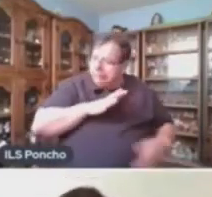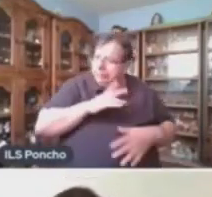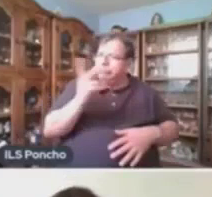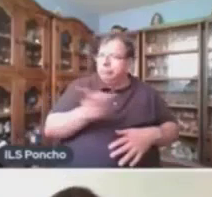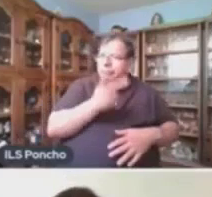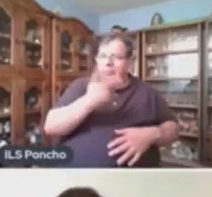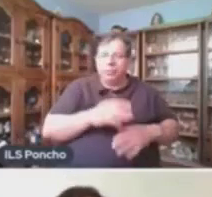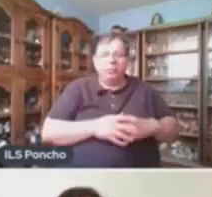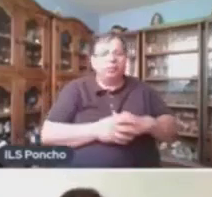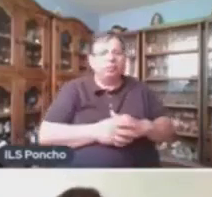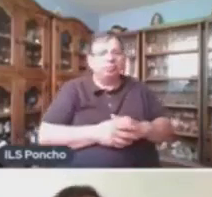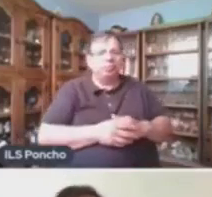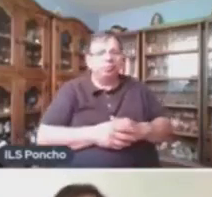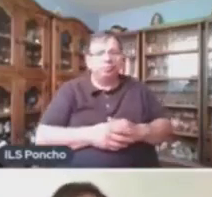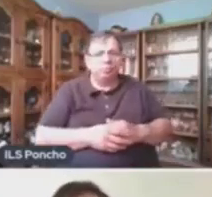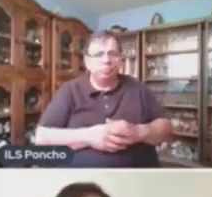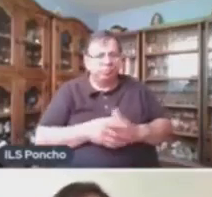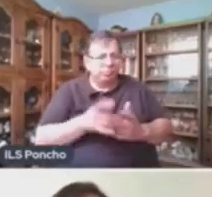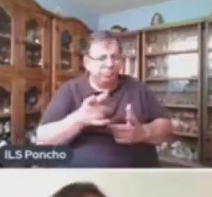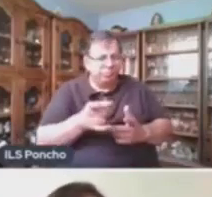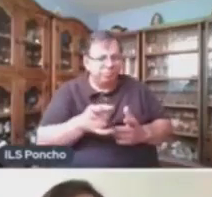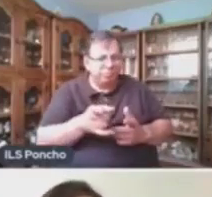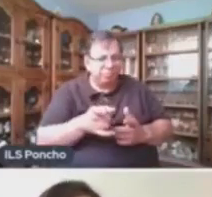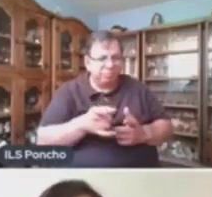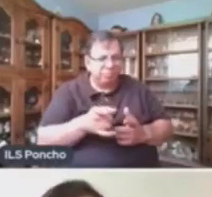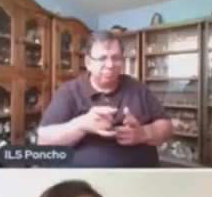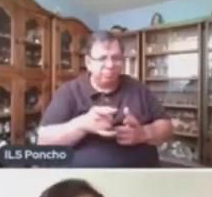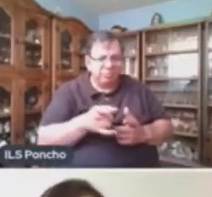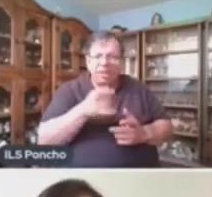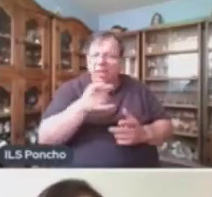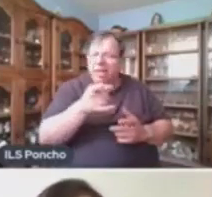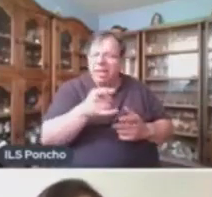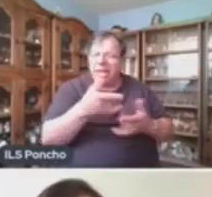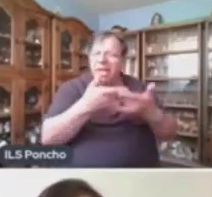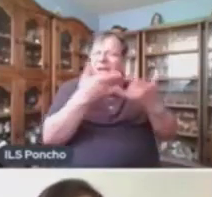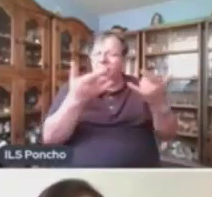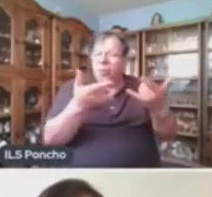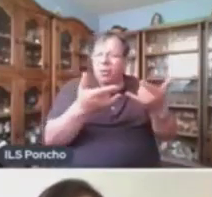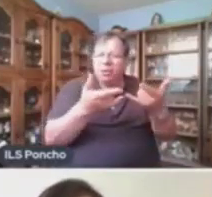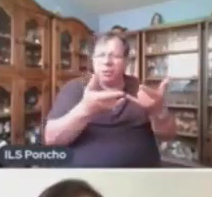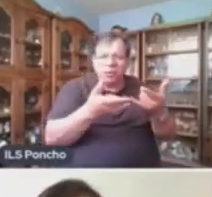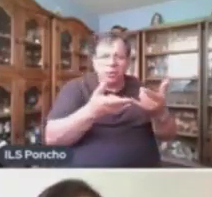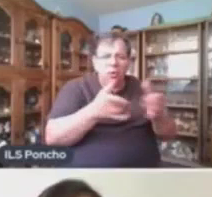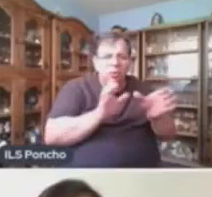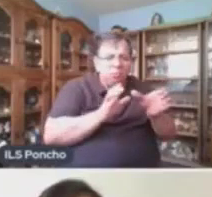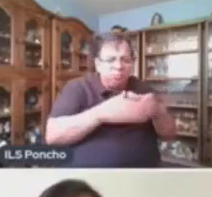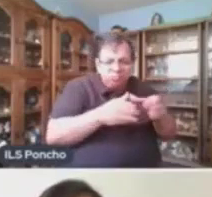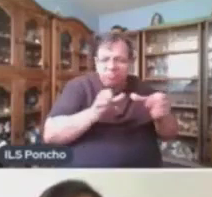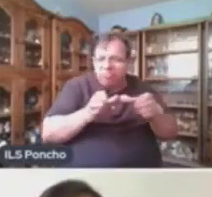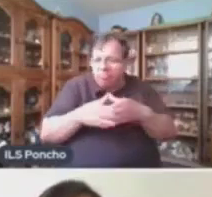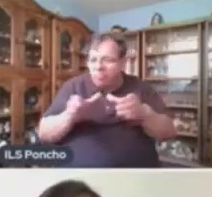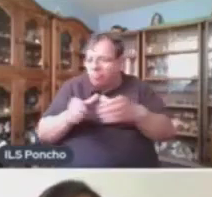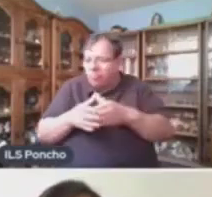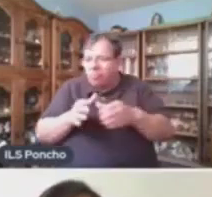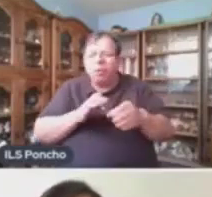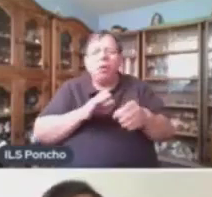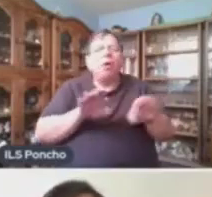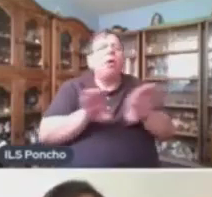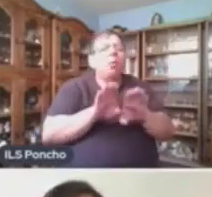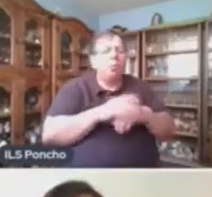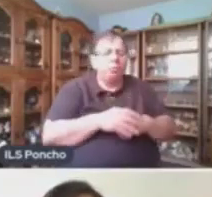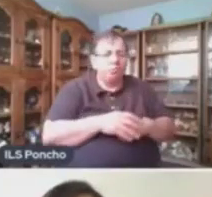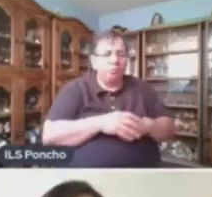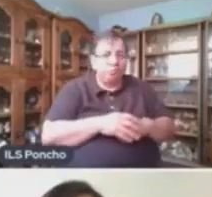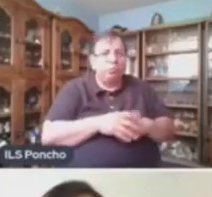Que Podría Decirme ¿Cómo Se Clasifica El Cuento Que Acabamos De Leer? Bueno Este Cuento Se Clasifica